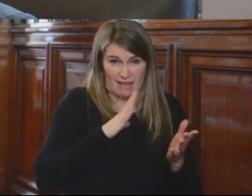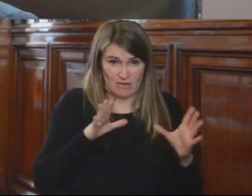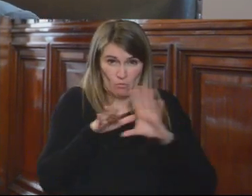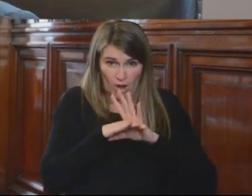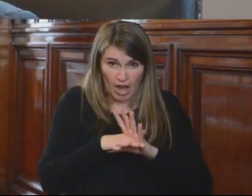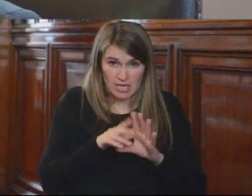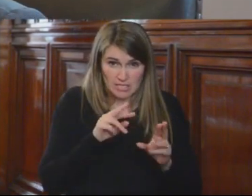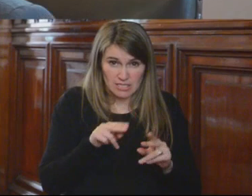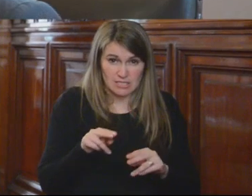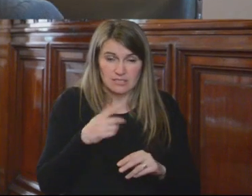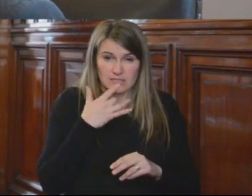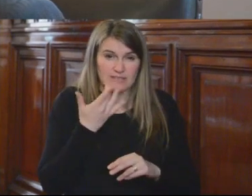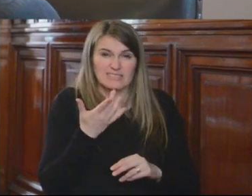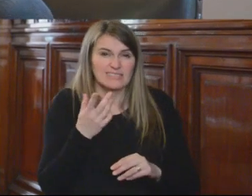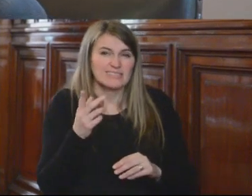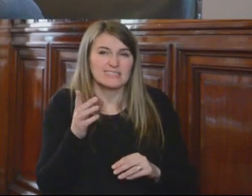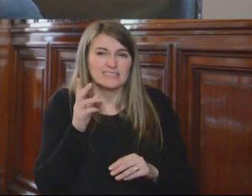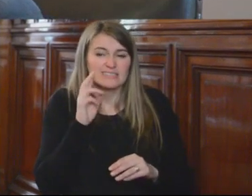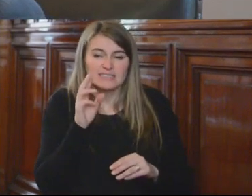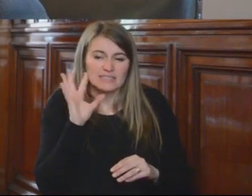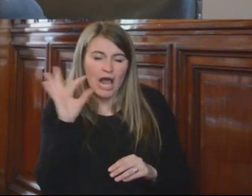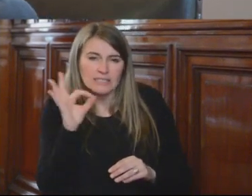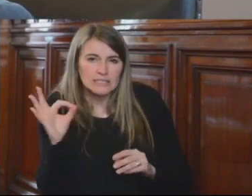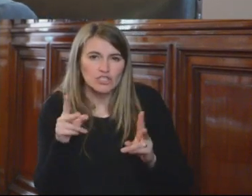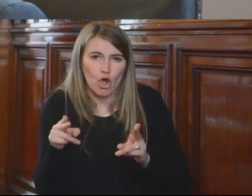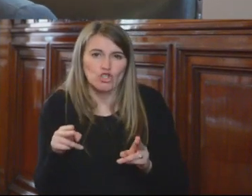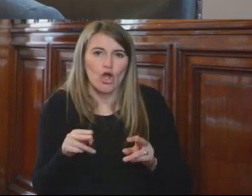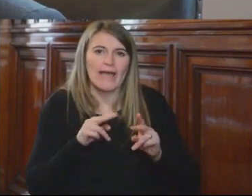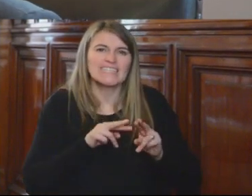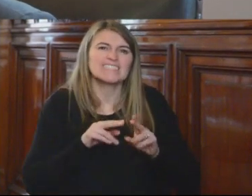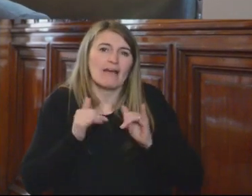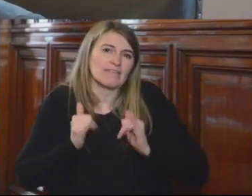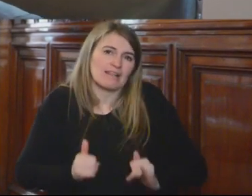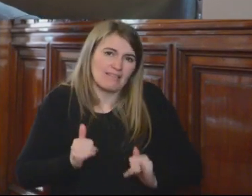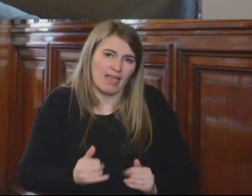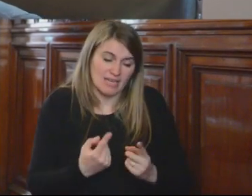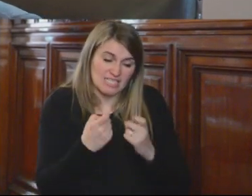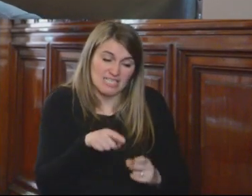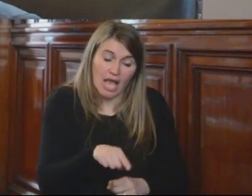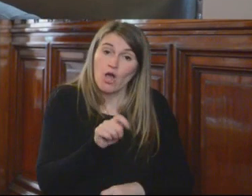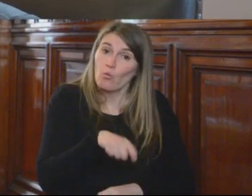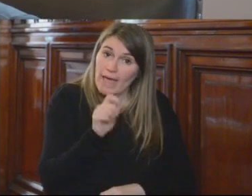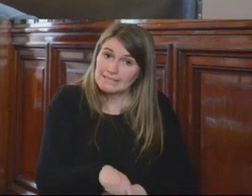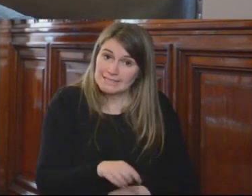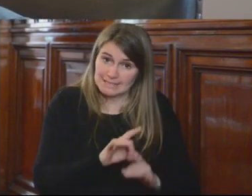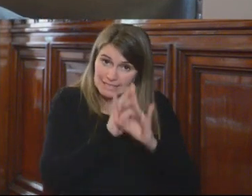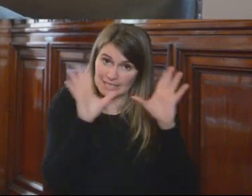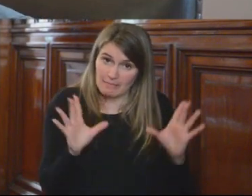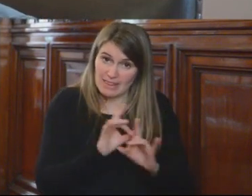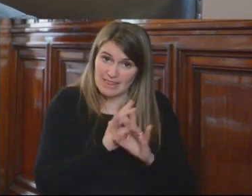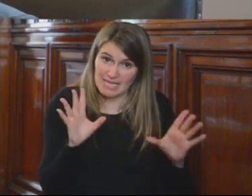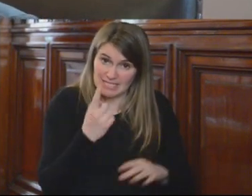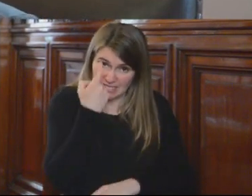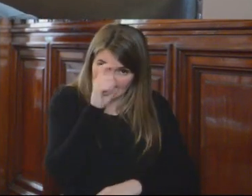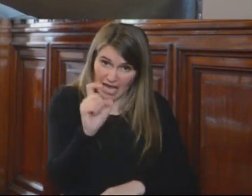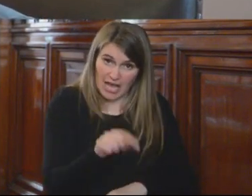a la estabilidad como condición para la independencia judicial? Sería una